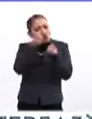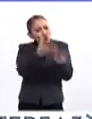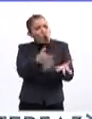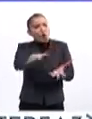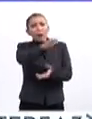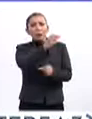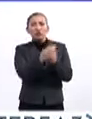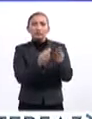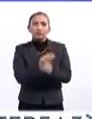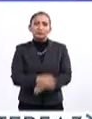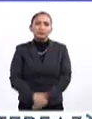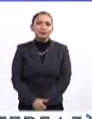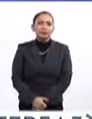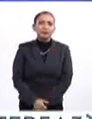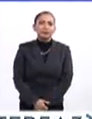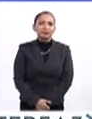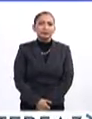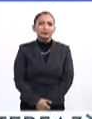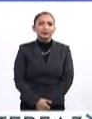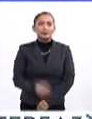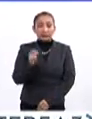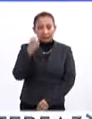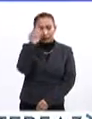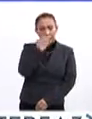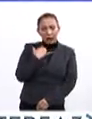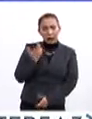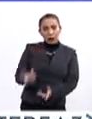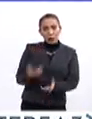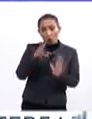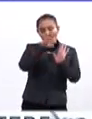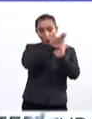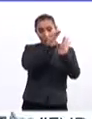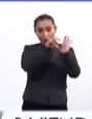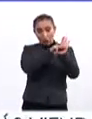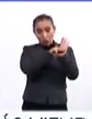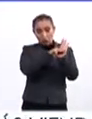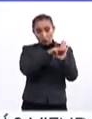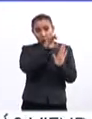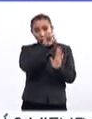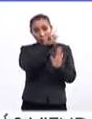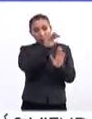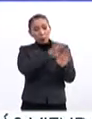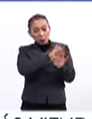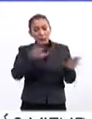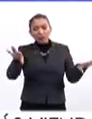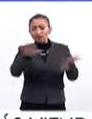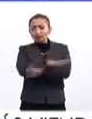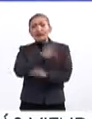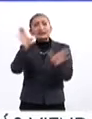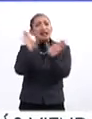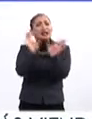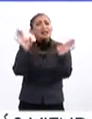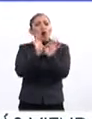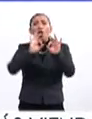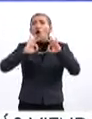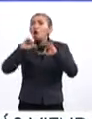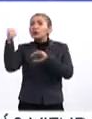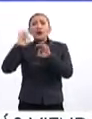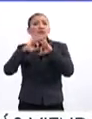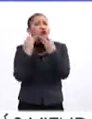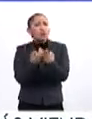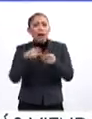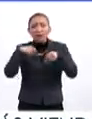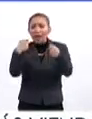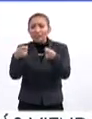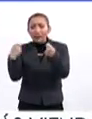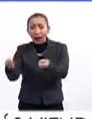este mundo. Y lo que considera la dictadura del currículo, puede ser reemplazado por certificaciones y esquemas de formación flexibles